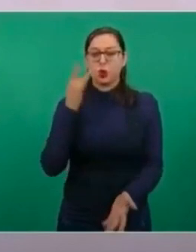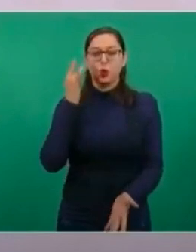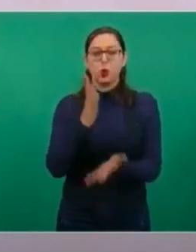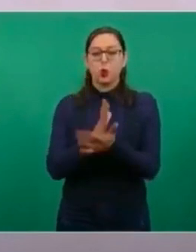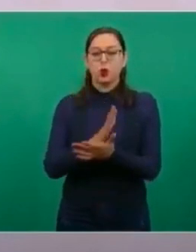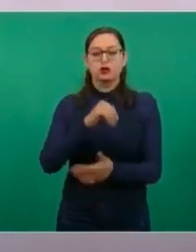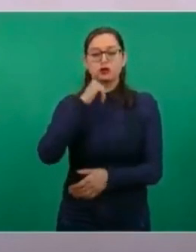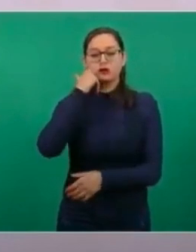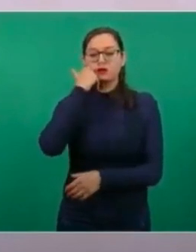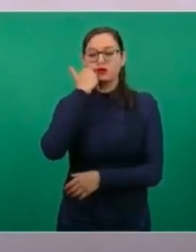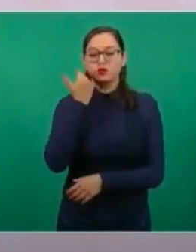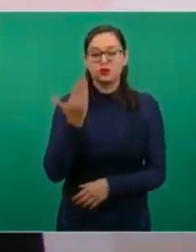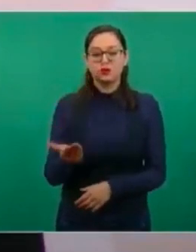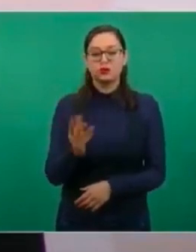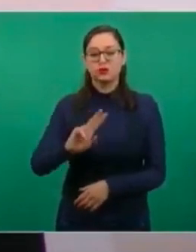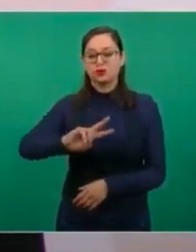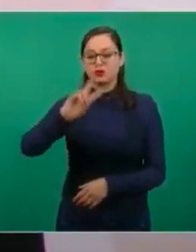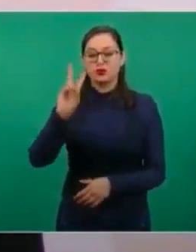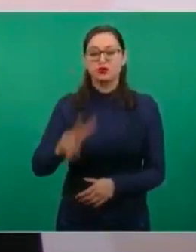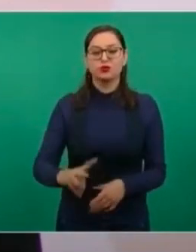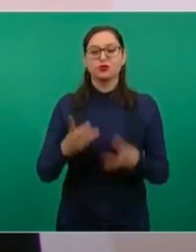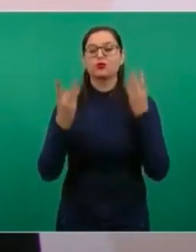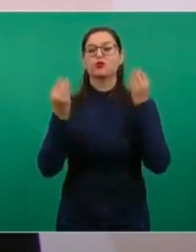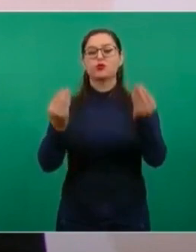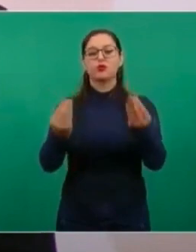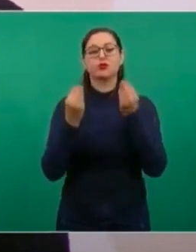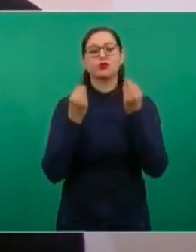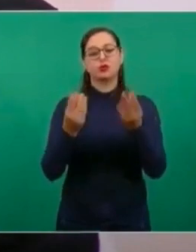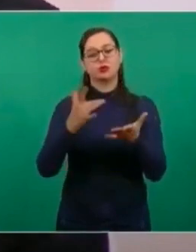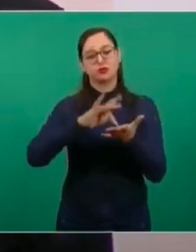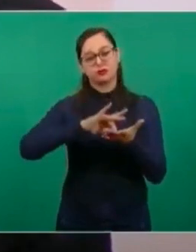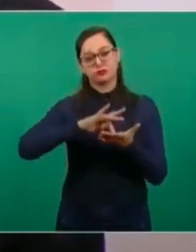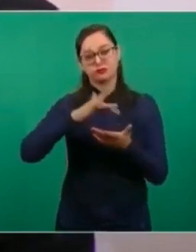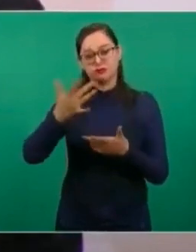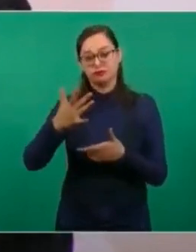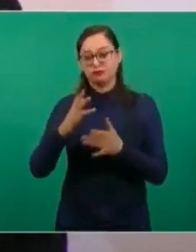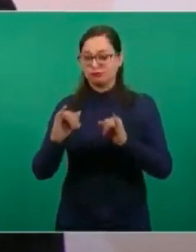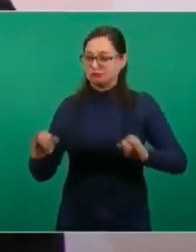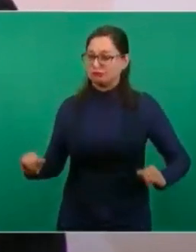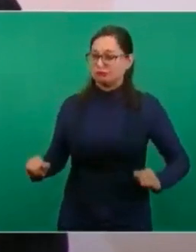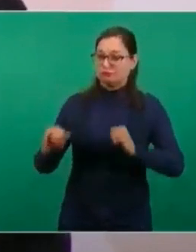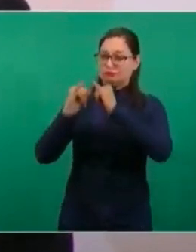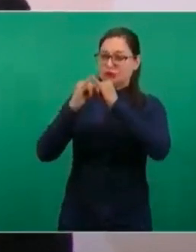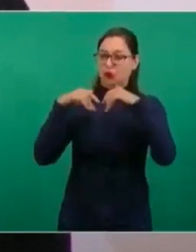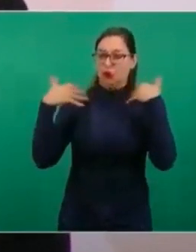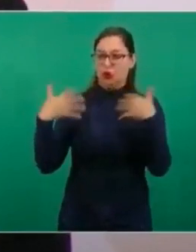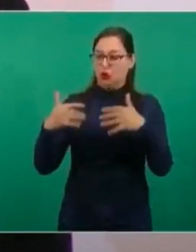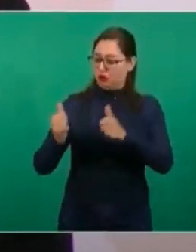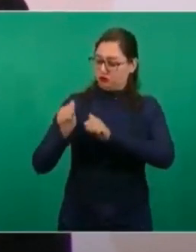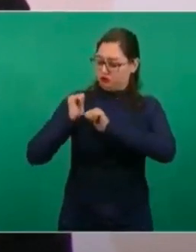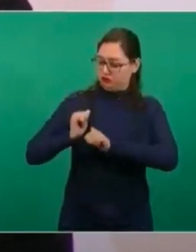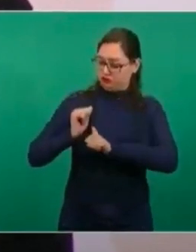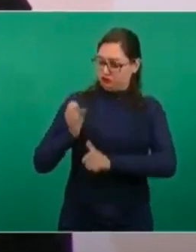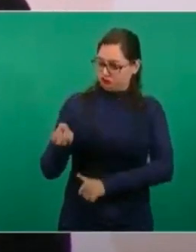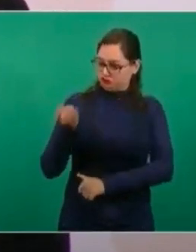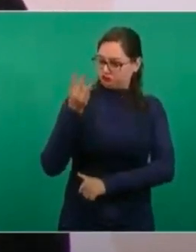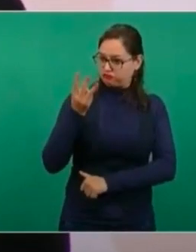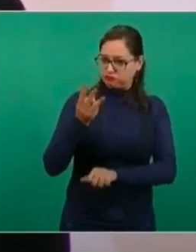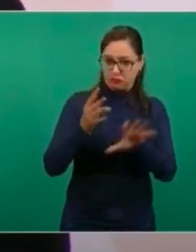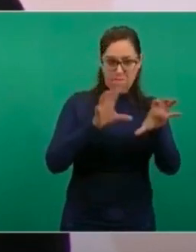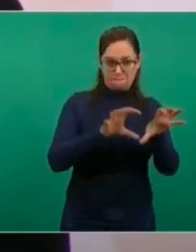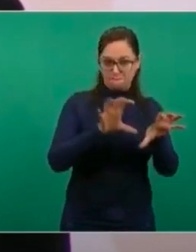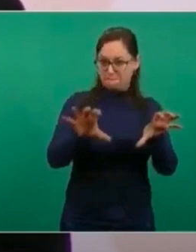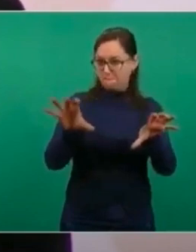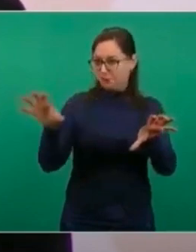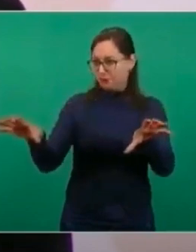a todas, a todos, esta es una institución ejemplar, tripartita. Agradecerle a